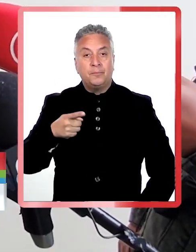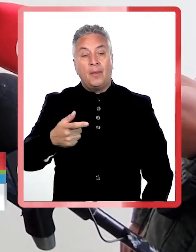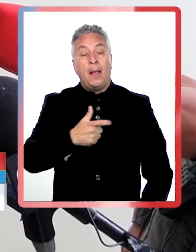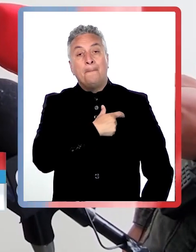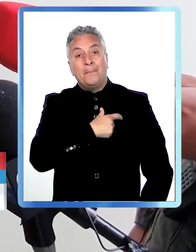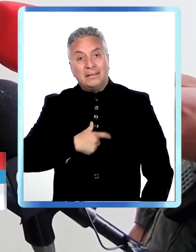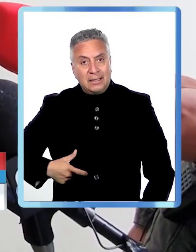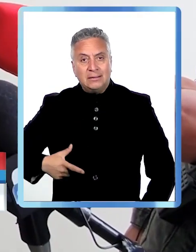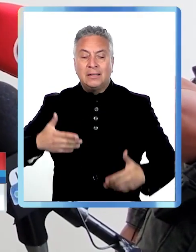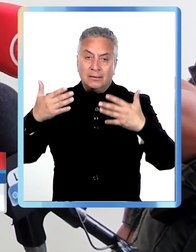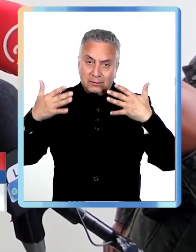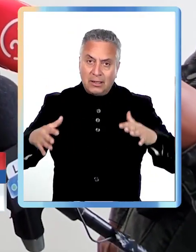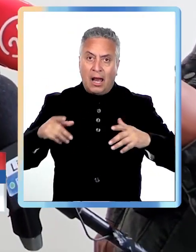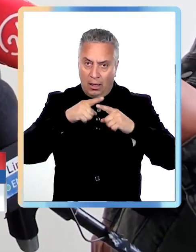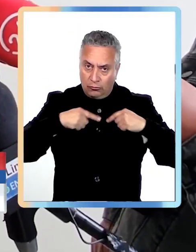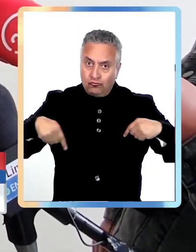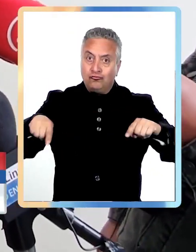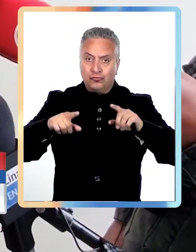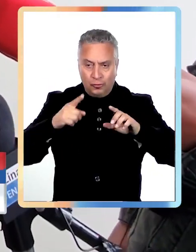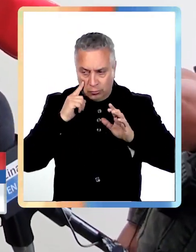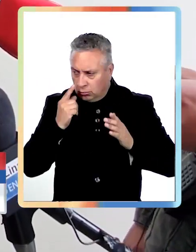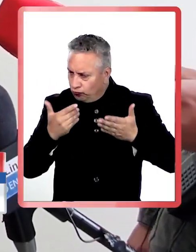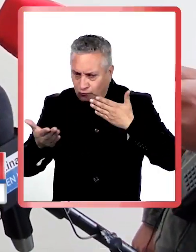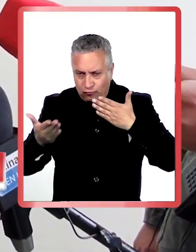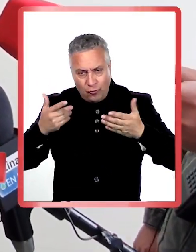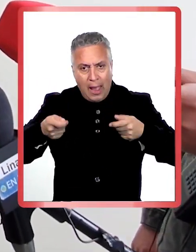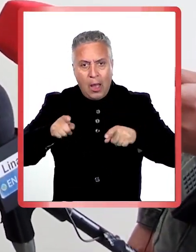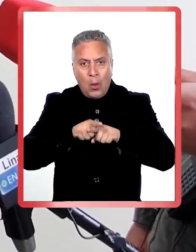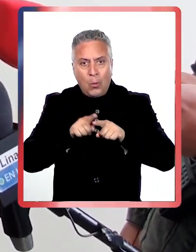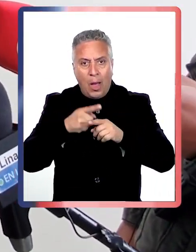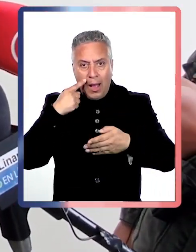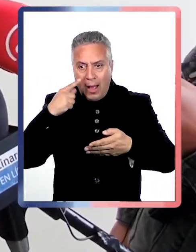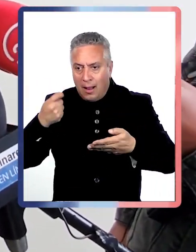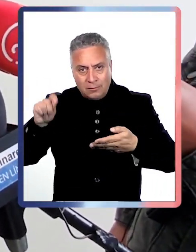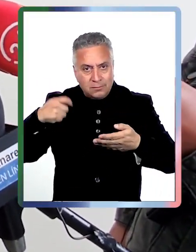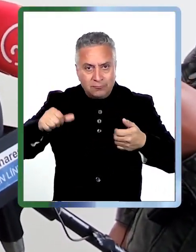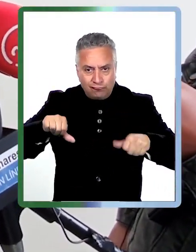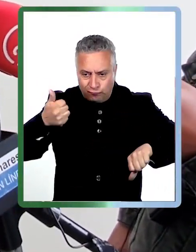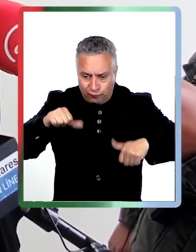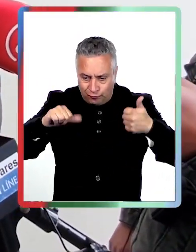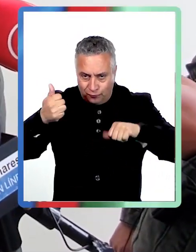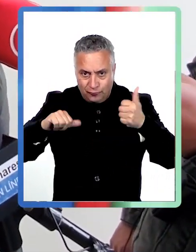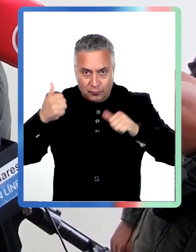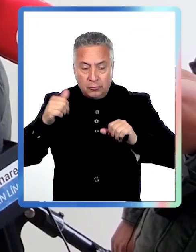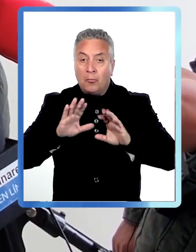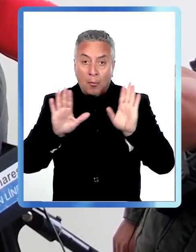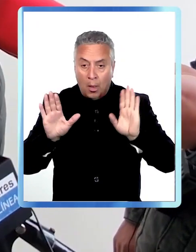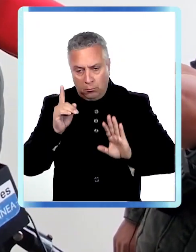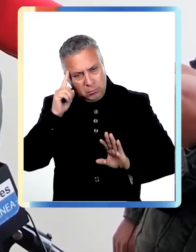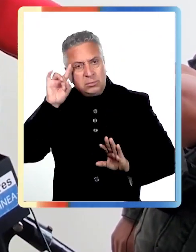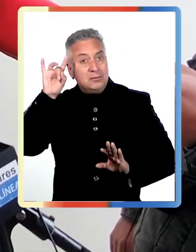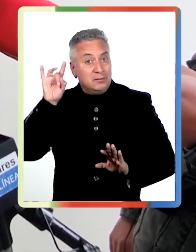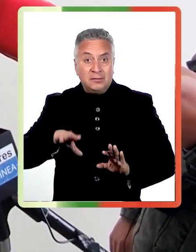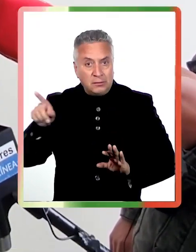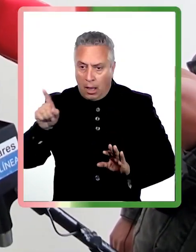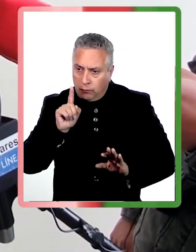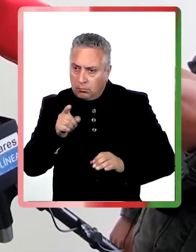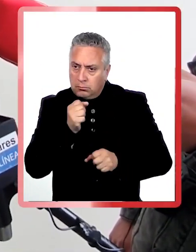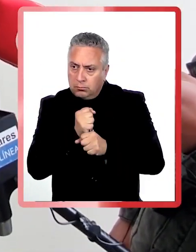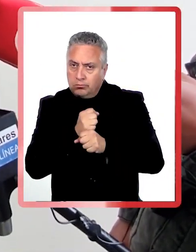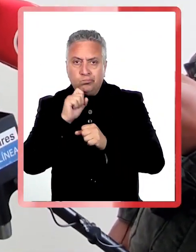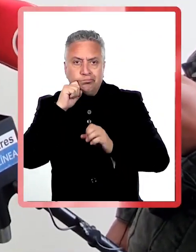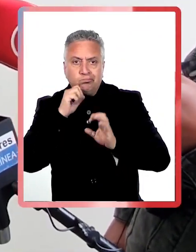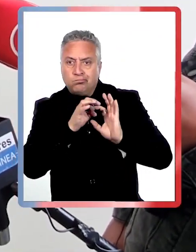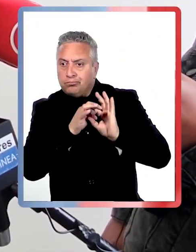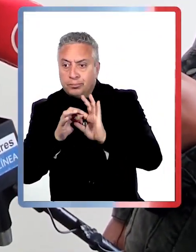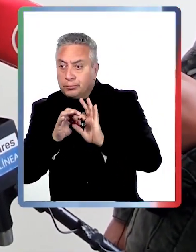presidencia y finalmente también reservadamente se les pone fin, me refiero a las razones que la presidencia